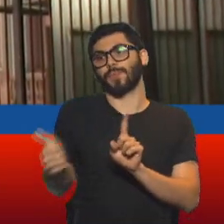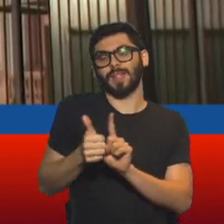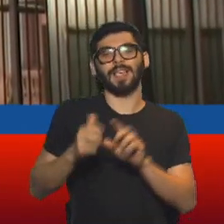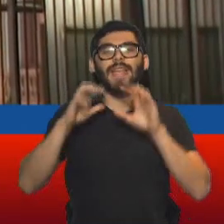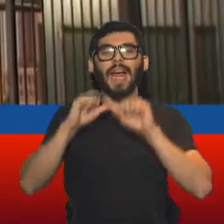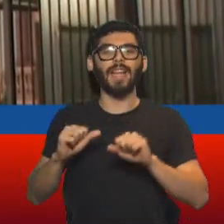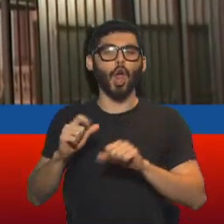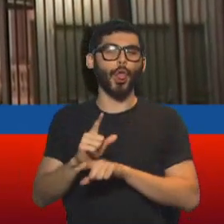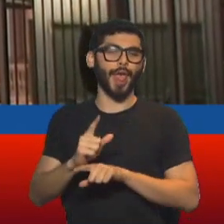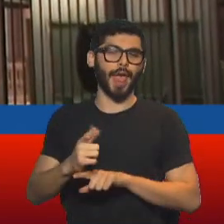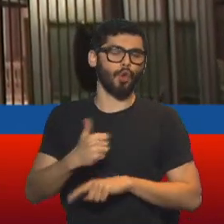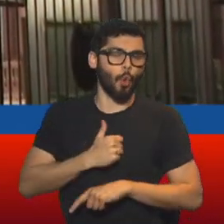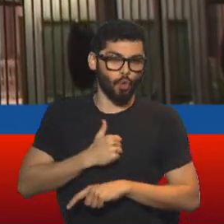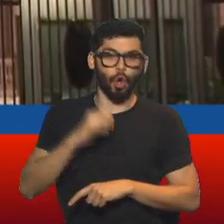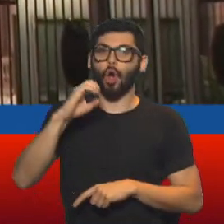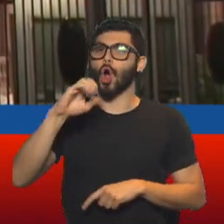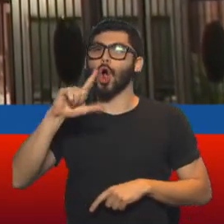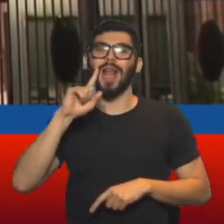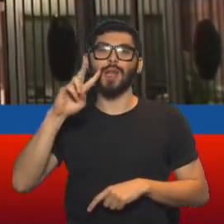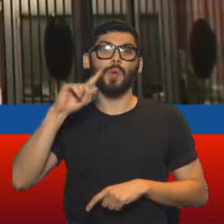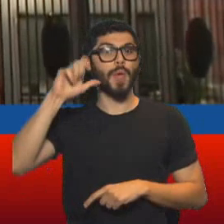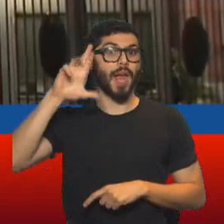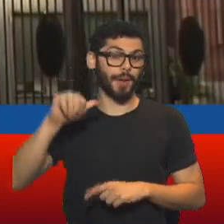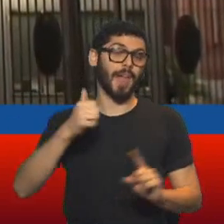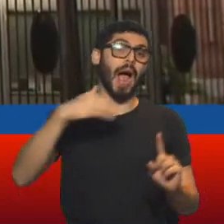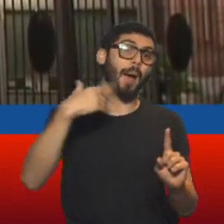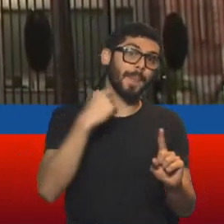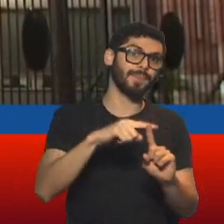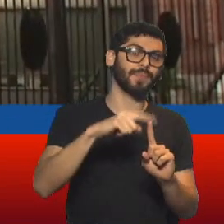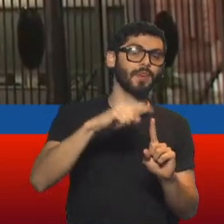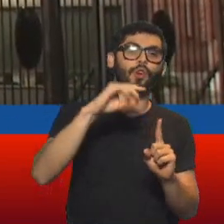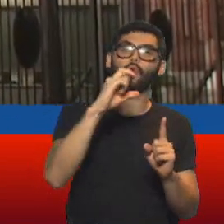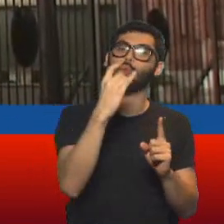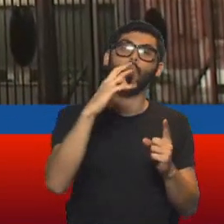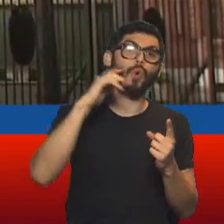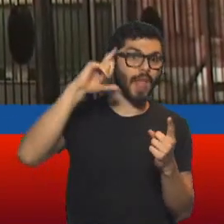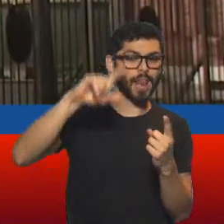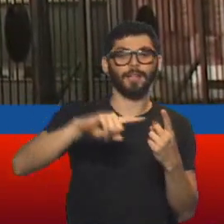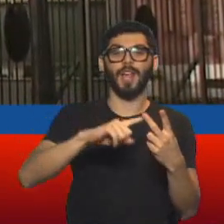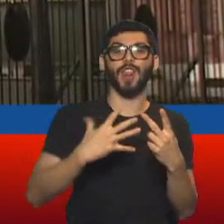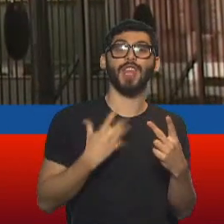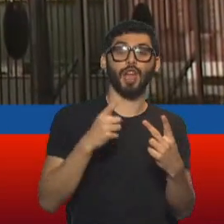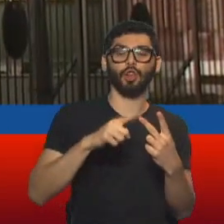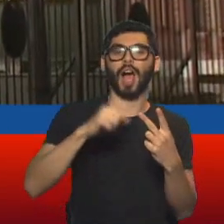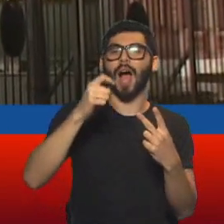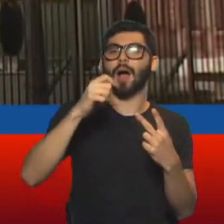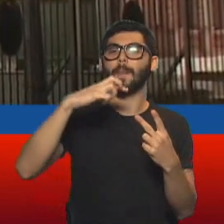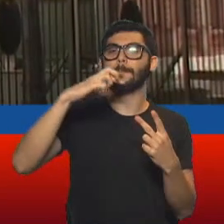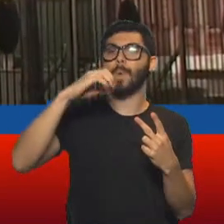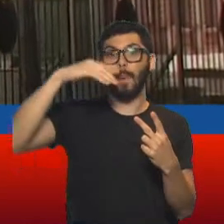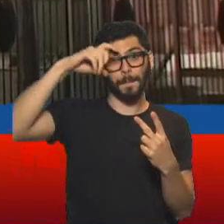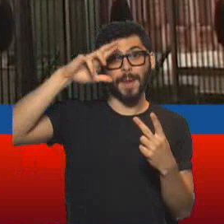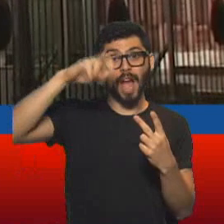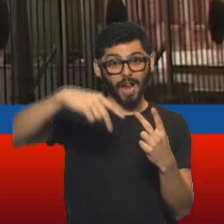Guillermo Liviri y participan el presidente de la AMIA, Ariel Edgebaum, el secretario general, Darío Curiel y el director ejecutivo, Daniel Alejandro Pomerán,